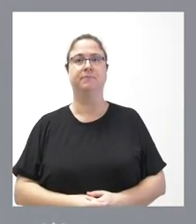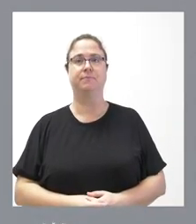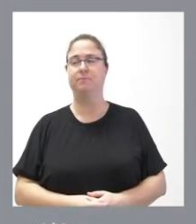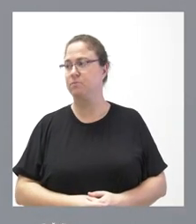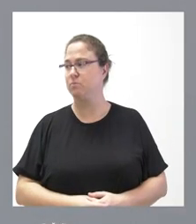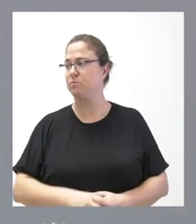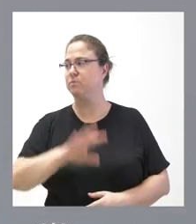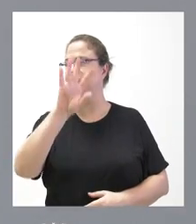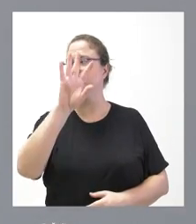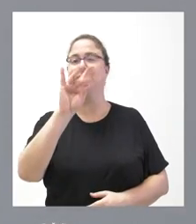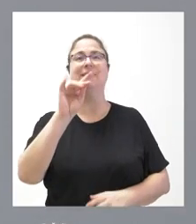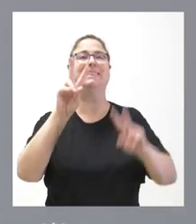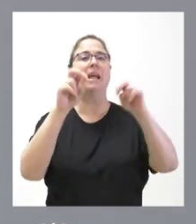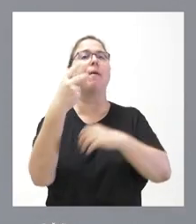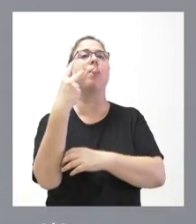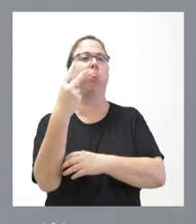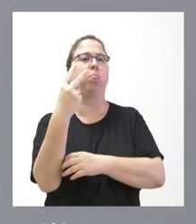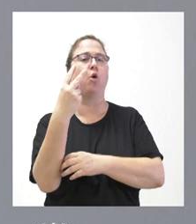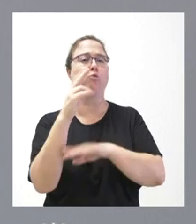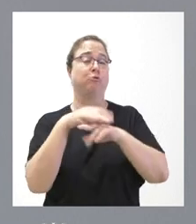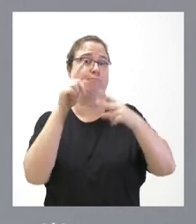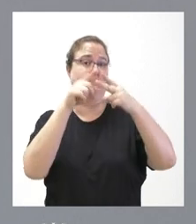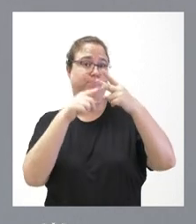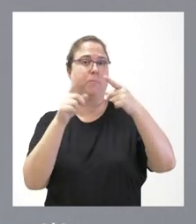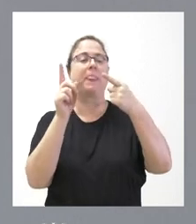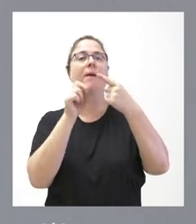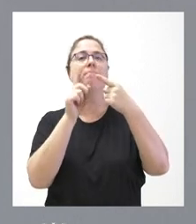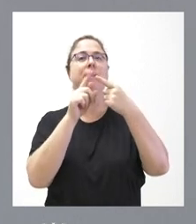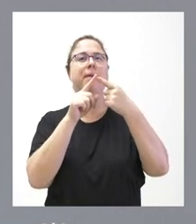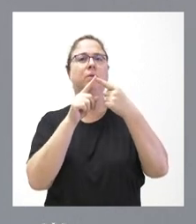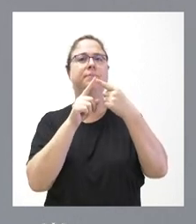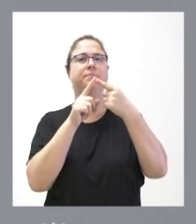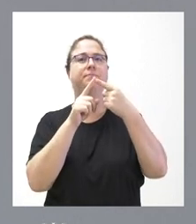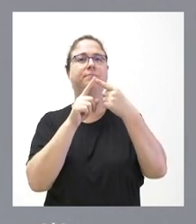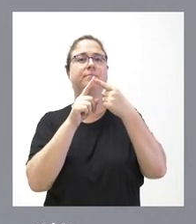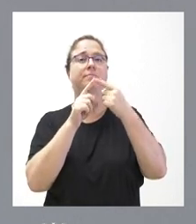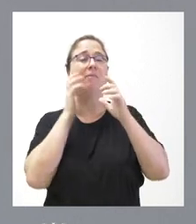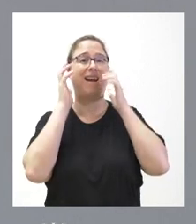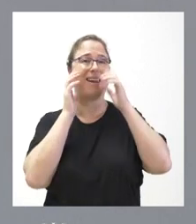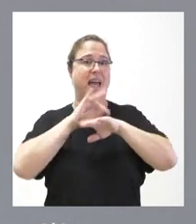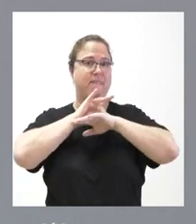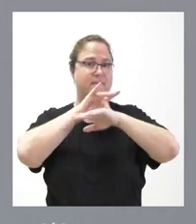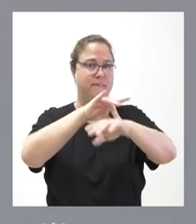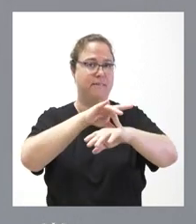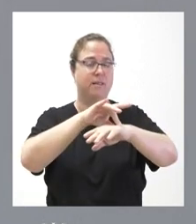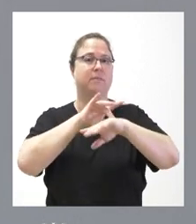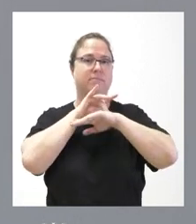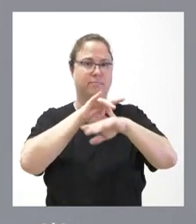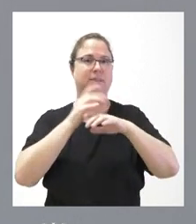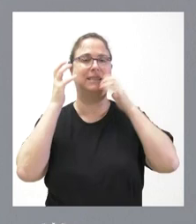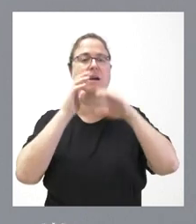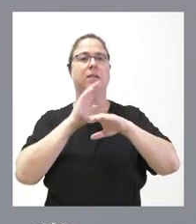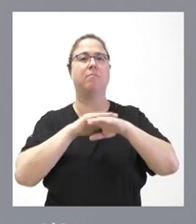Sí, planteo dos cuestiones. También por el orden en que las ha suscitado. En primer lugar, la guía veterinaria para el procedimiento,